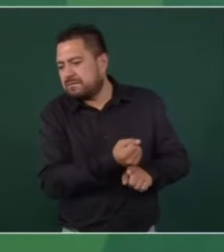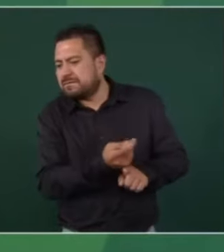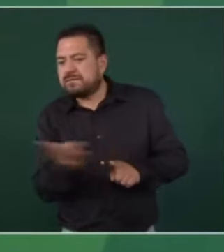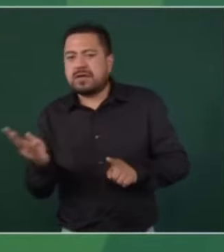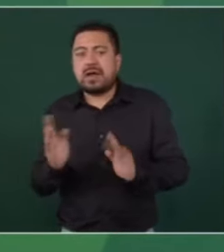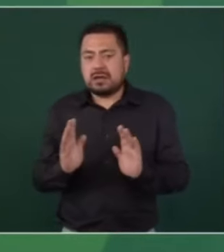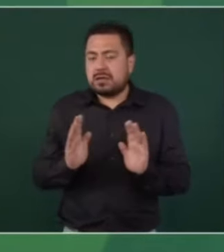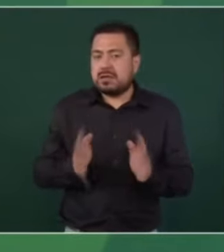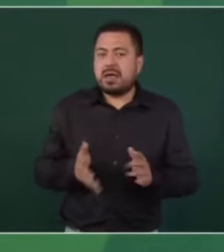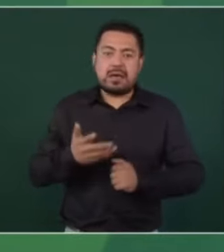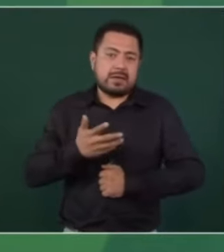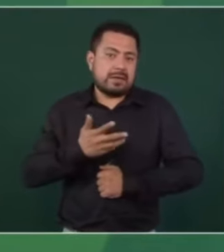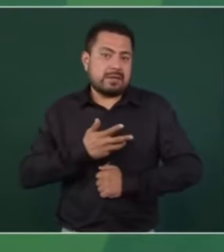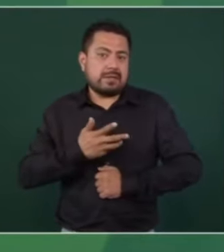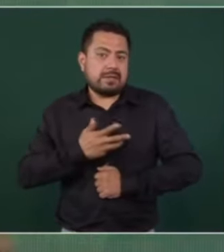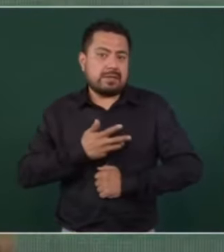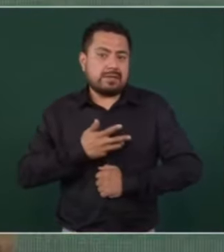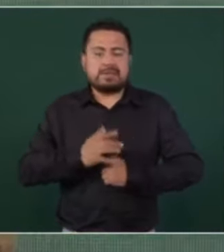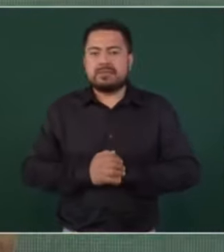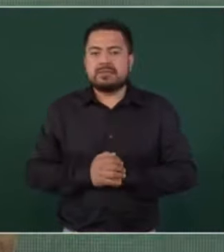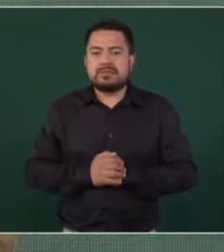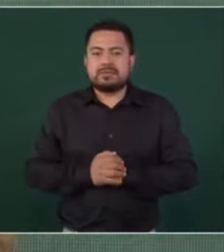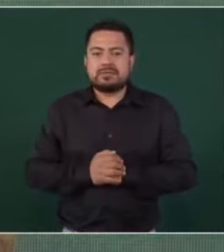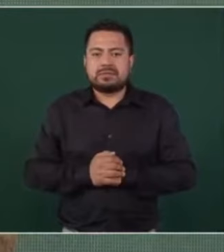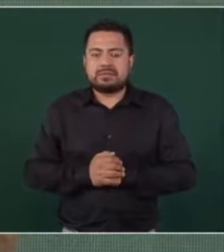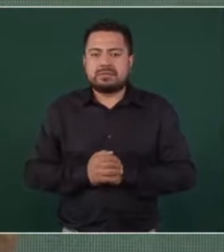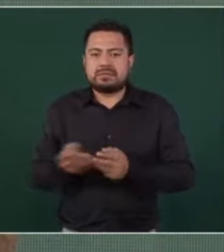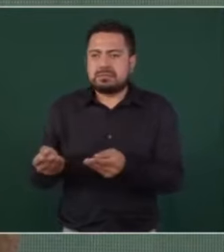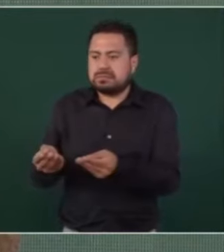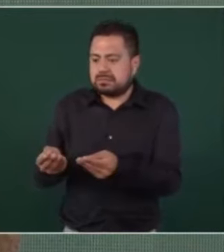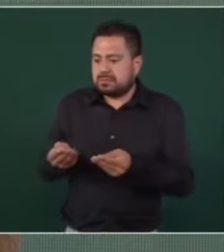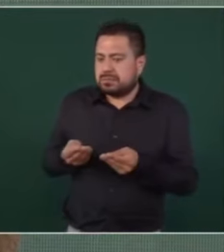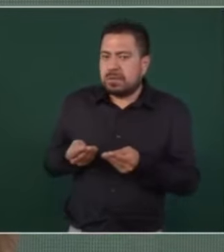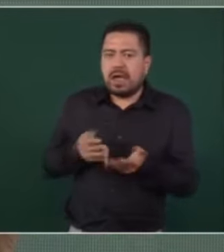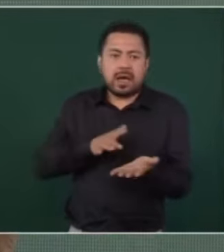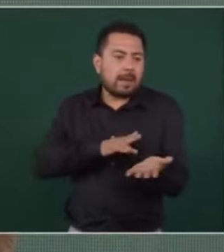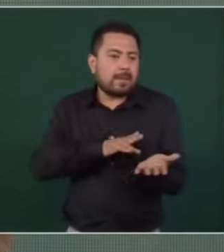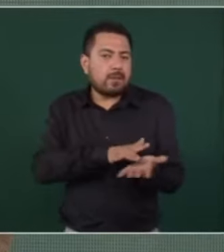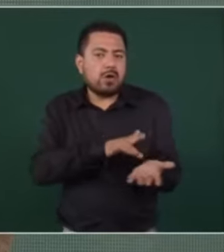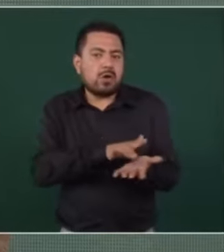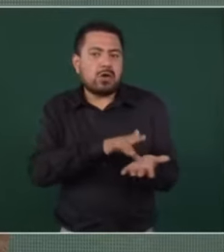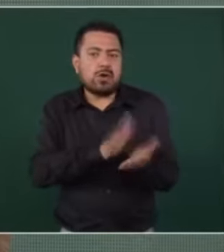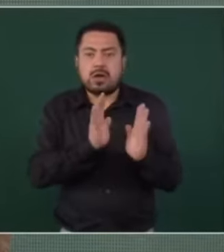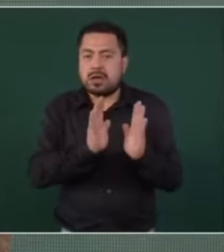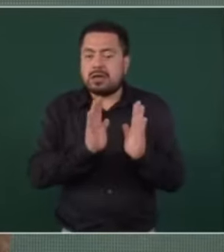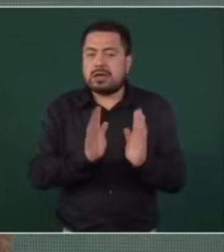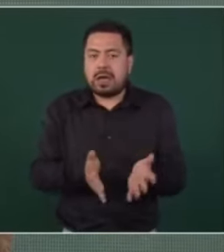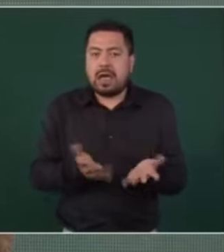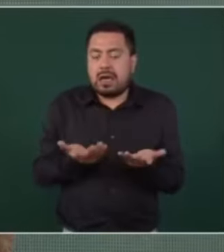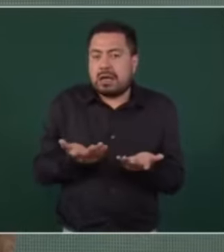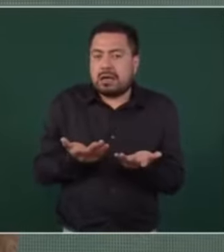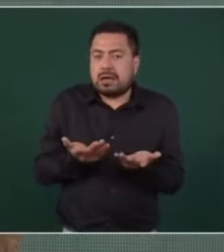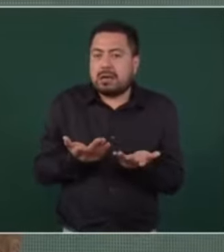tienen en sus manos sus apoyos, que ya están adquiriendo